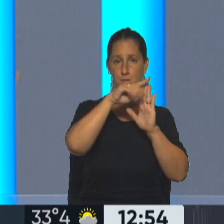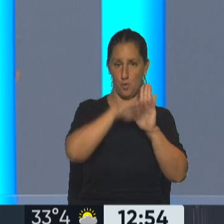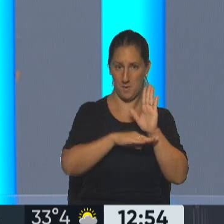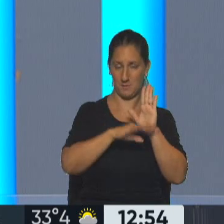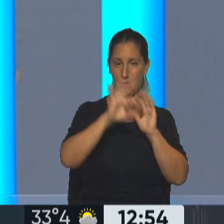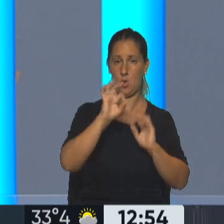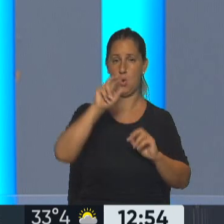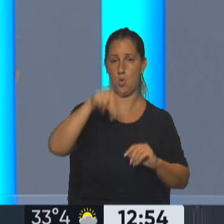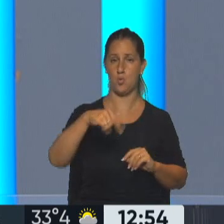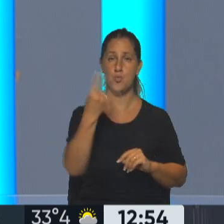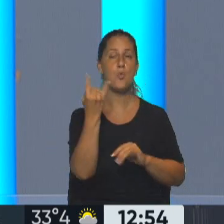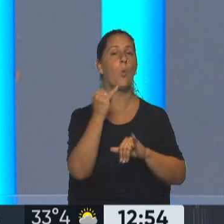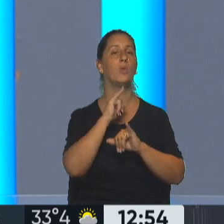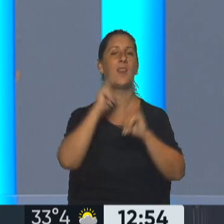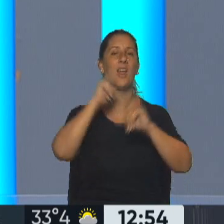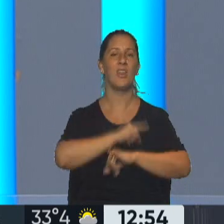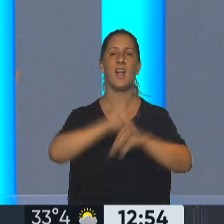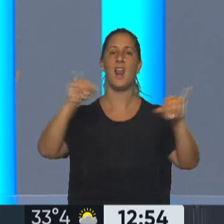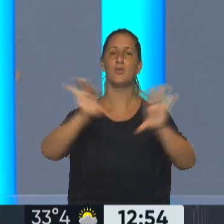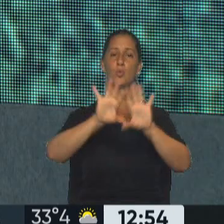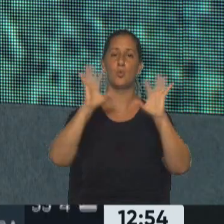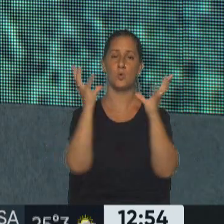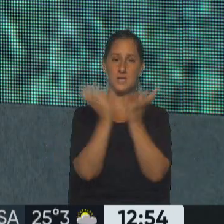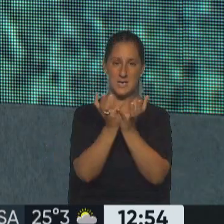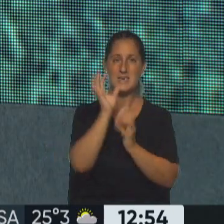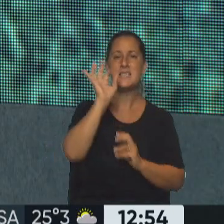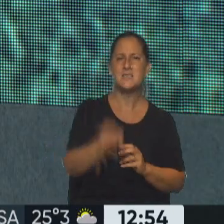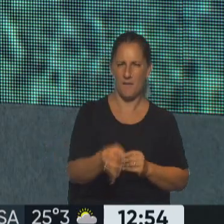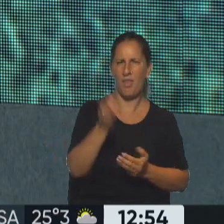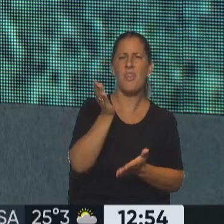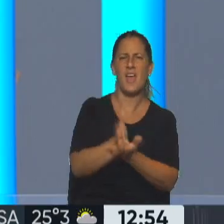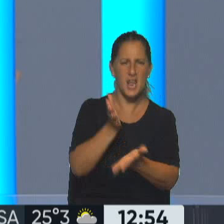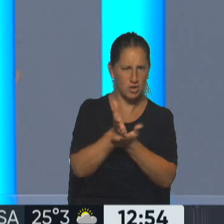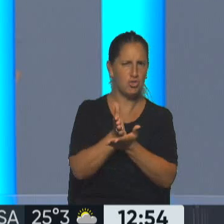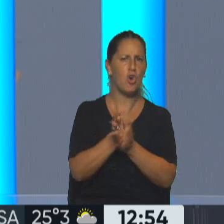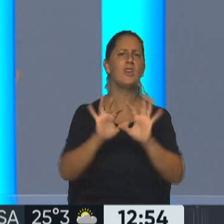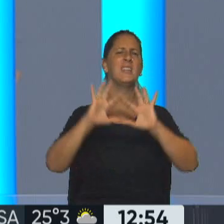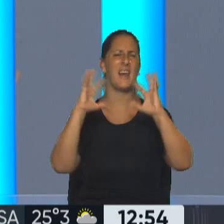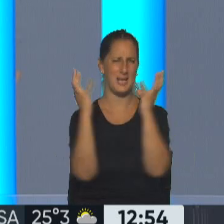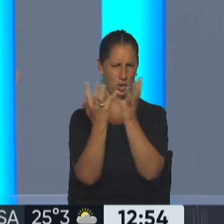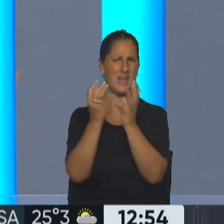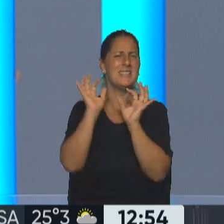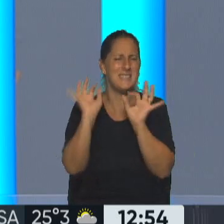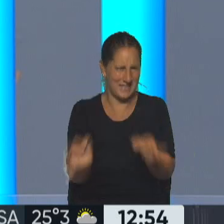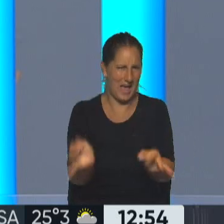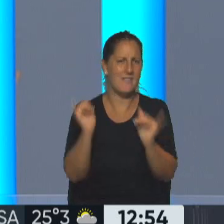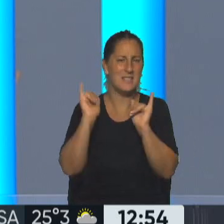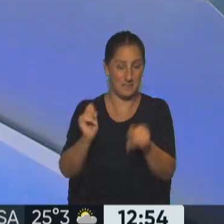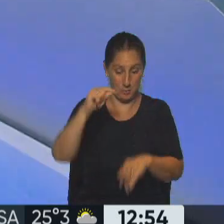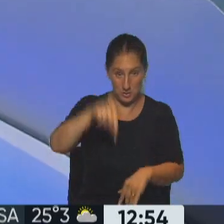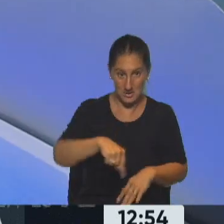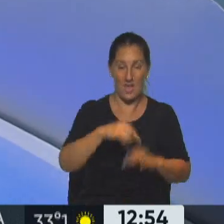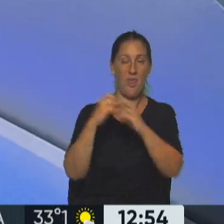Unidas, como tiene una declaración universal, ya quedó claro que son sujetos de derecho internacional, pero quieren, en este caso, en las